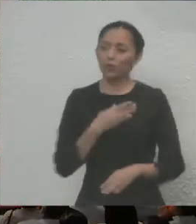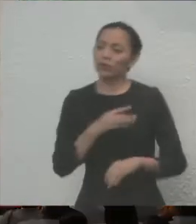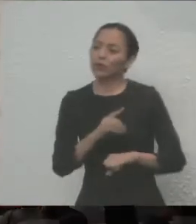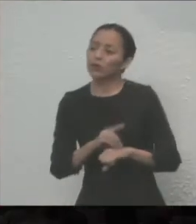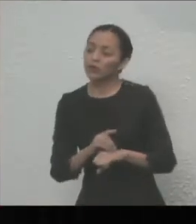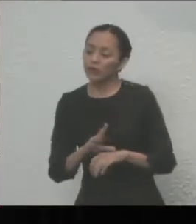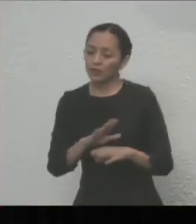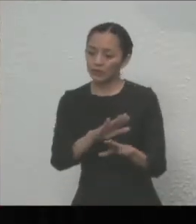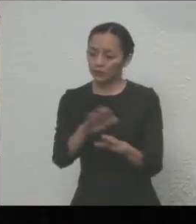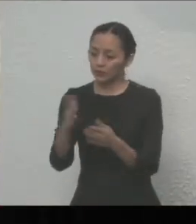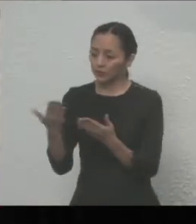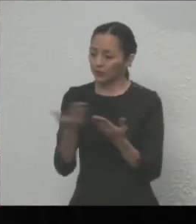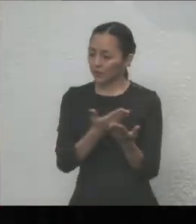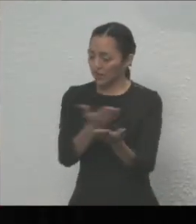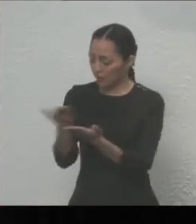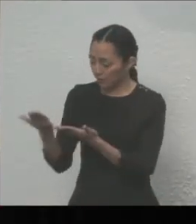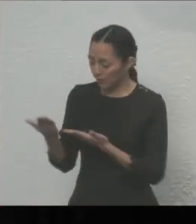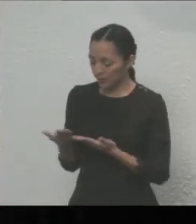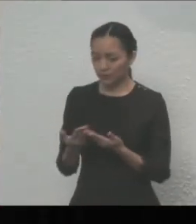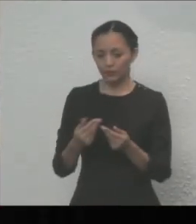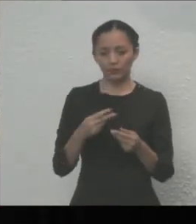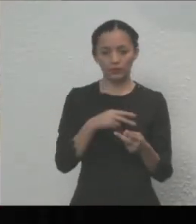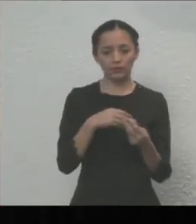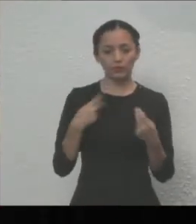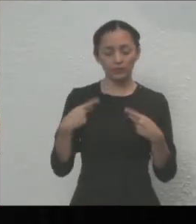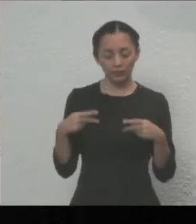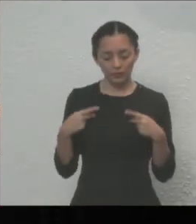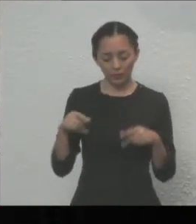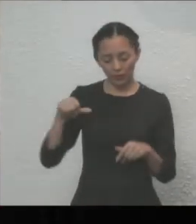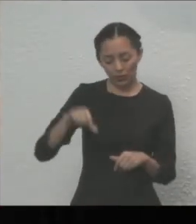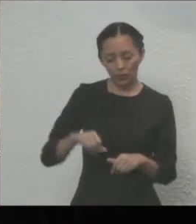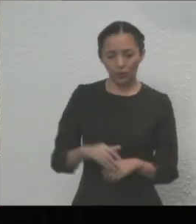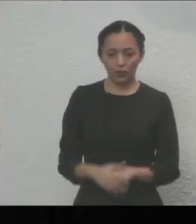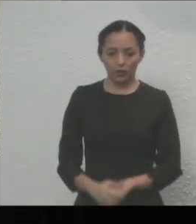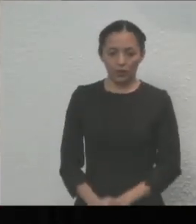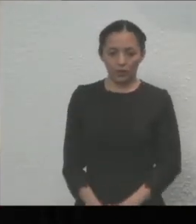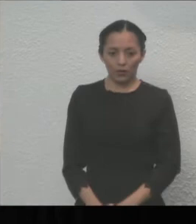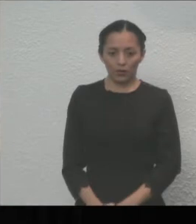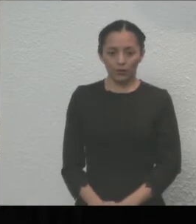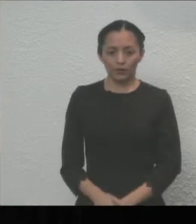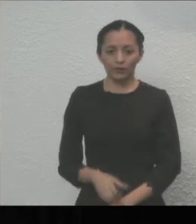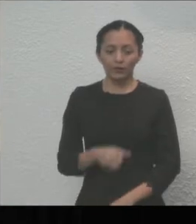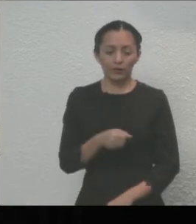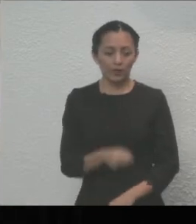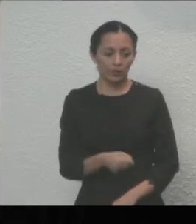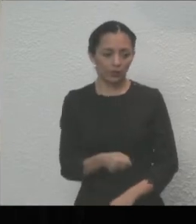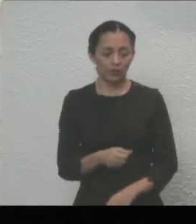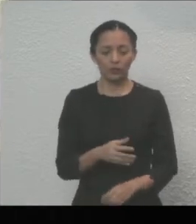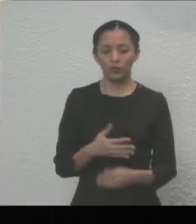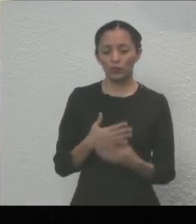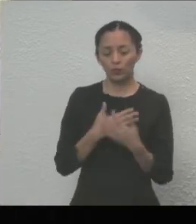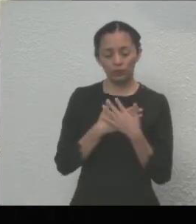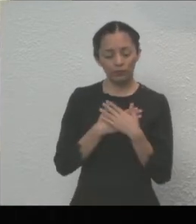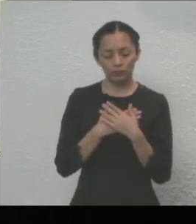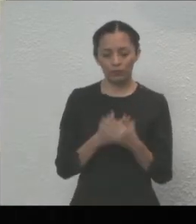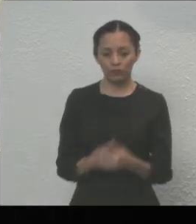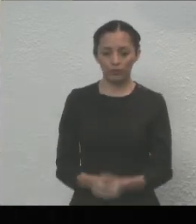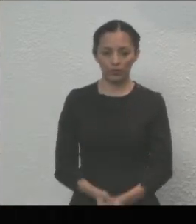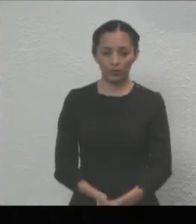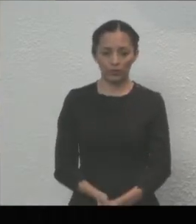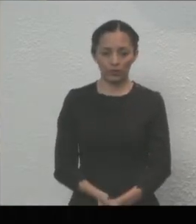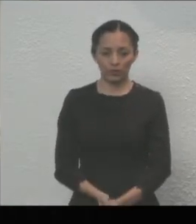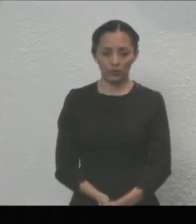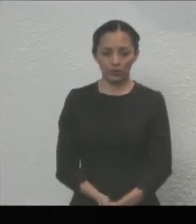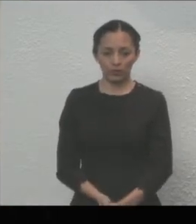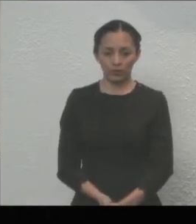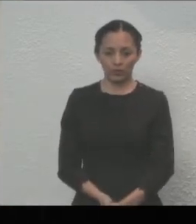Gracias a todas y todos esta mañana. Saludo con especial aprecio a